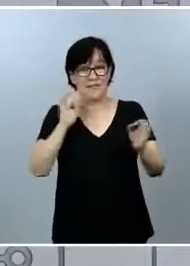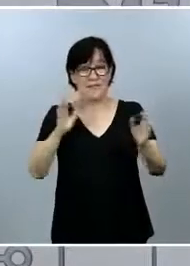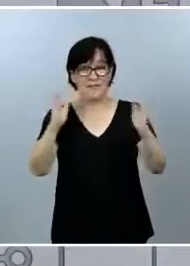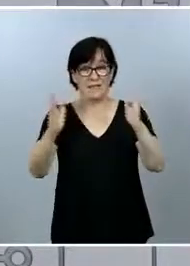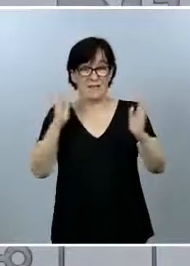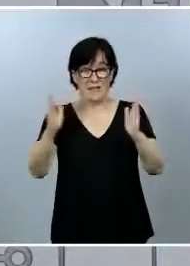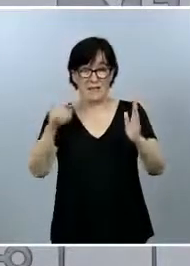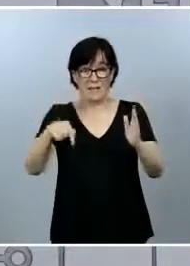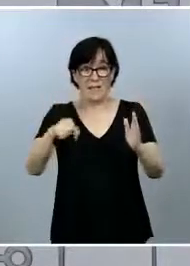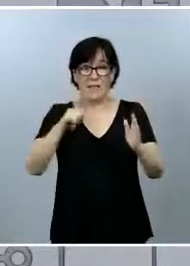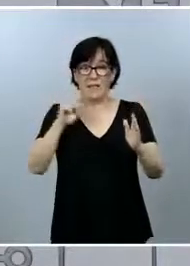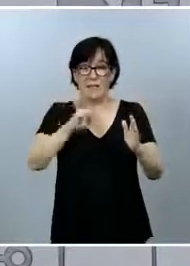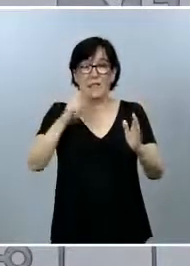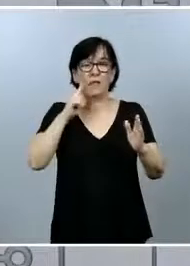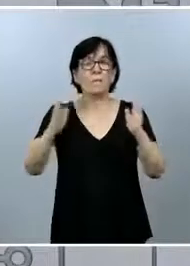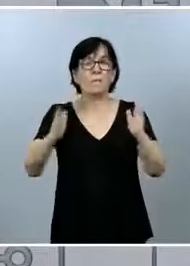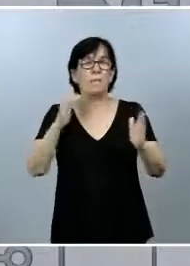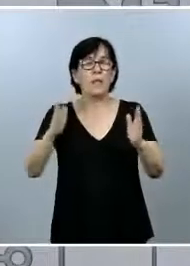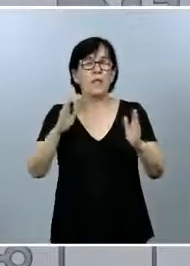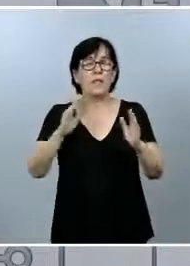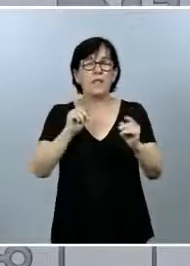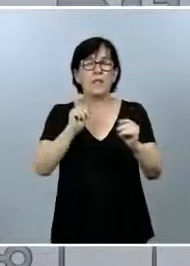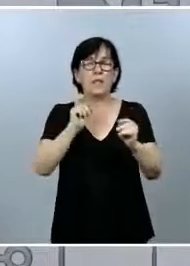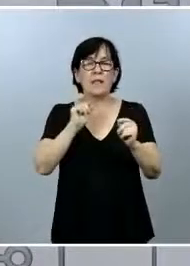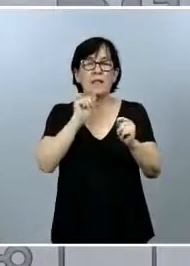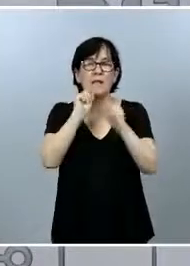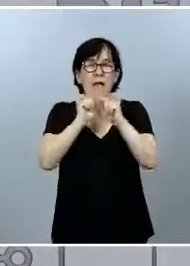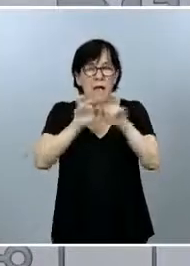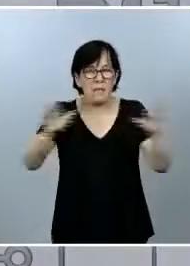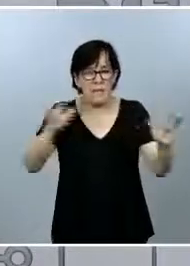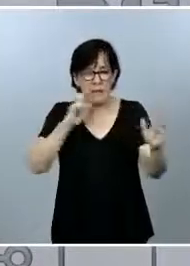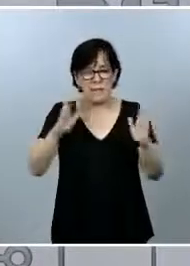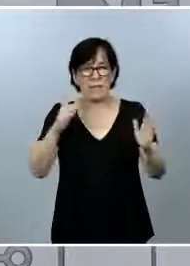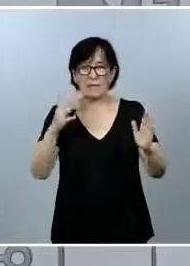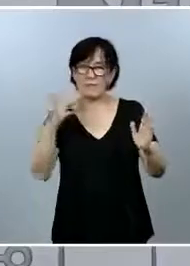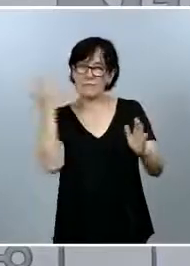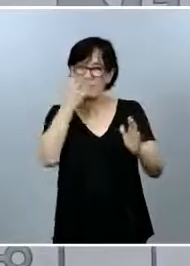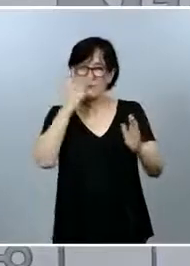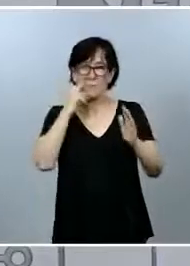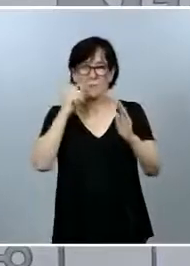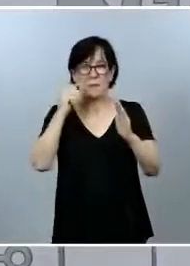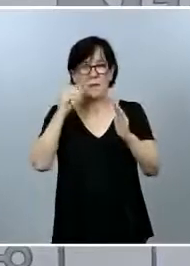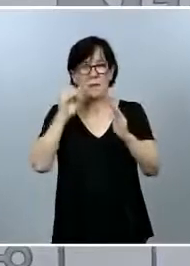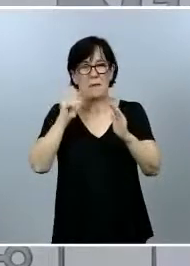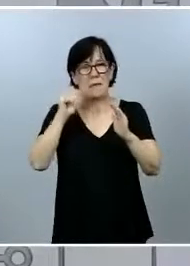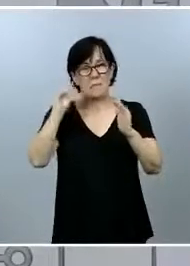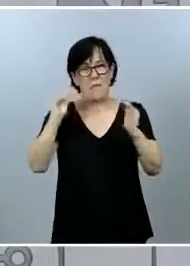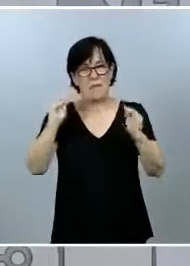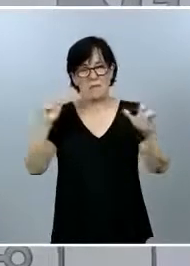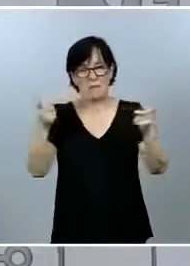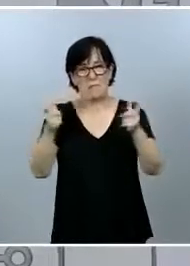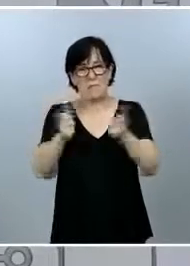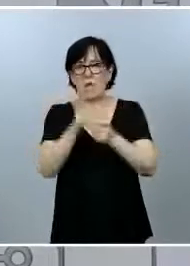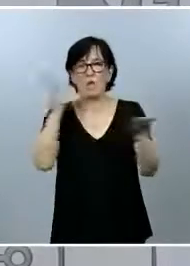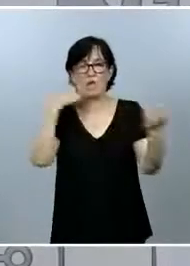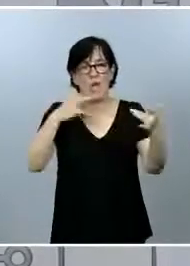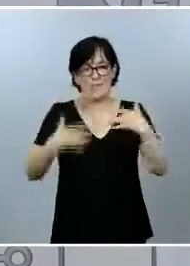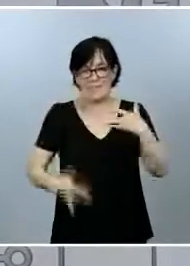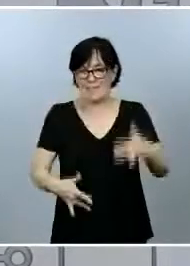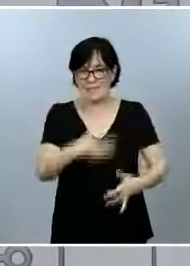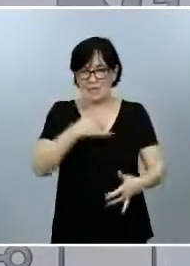valorando el momento que estamos de la epidemia en el que ya los casos sospechosos van bajando porque cada vez hay menos personas con sintomatología compatible.